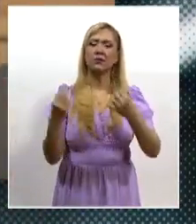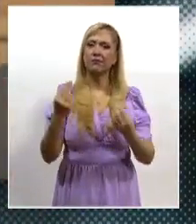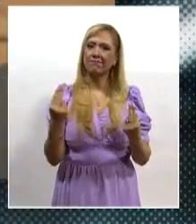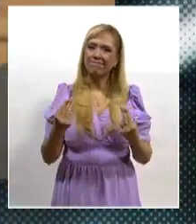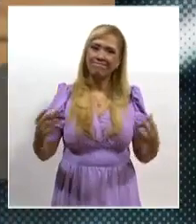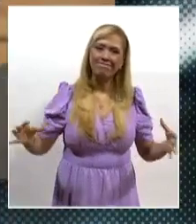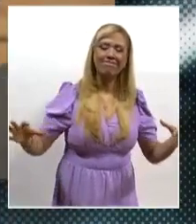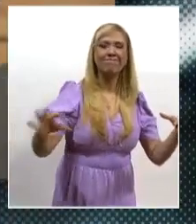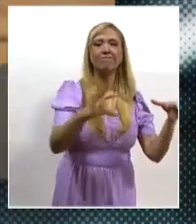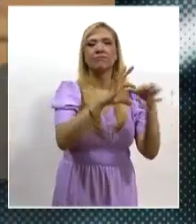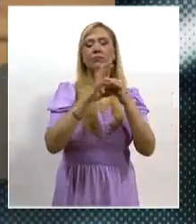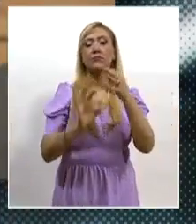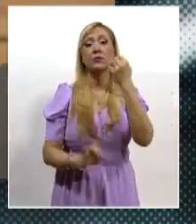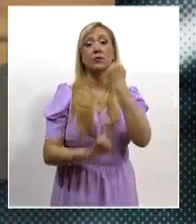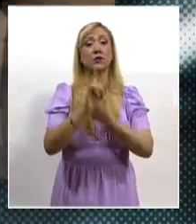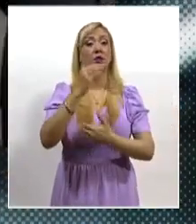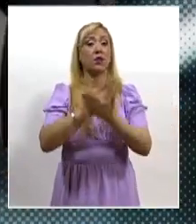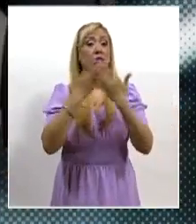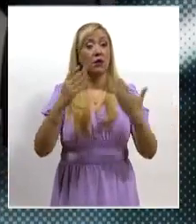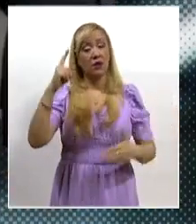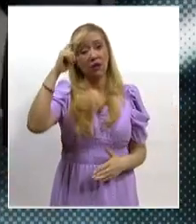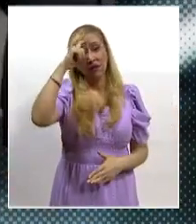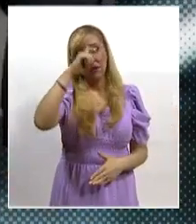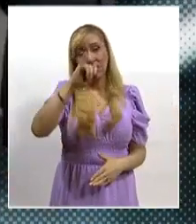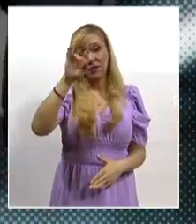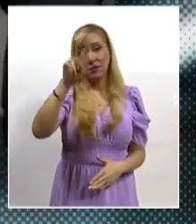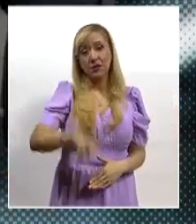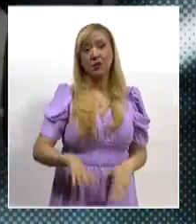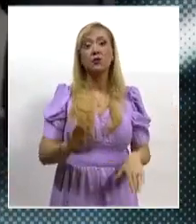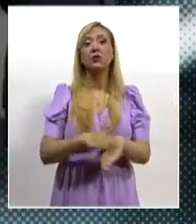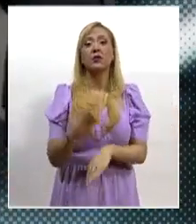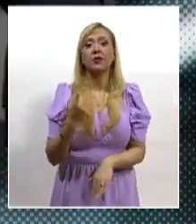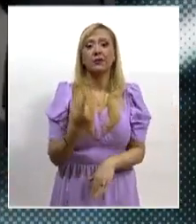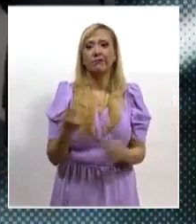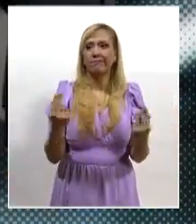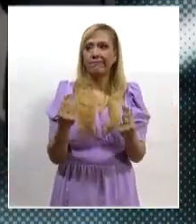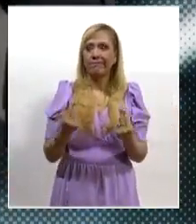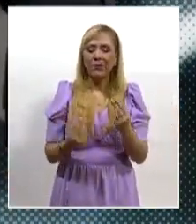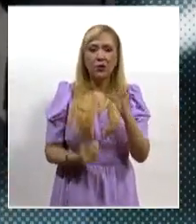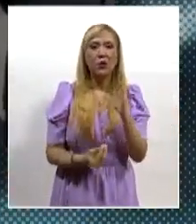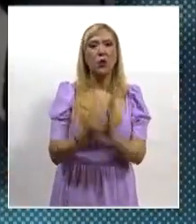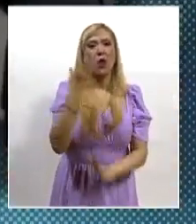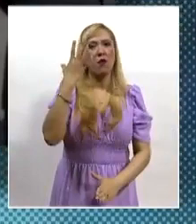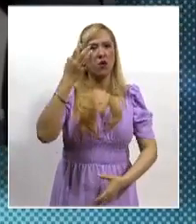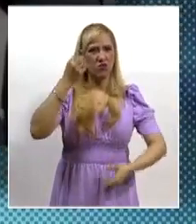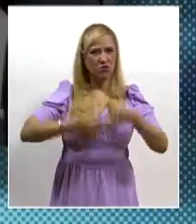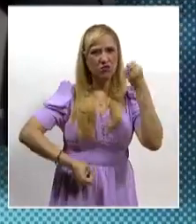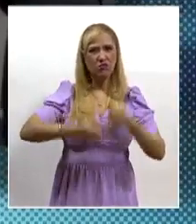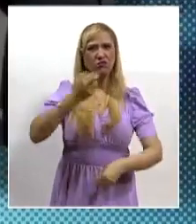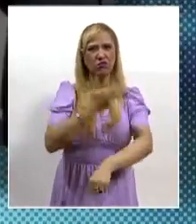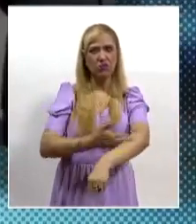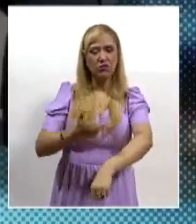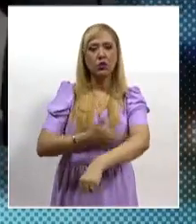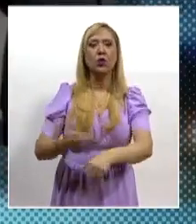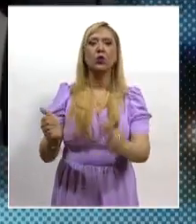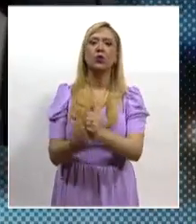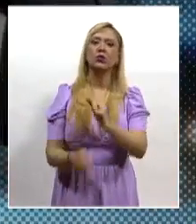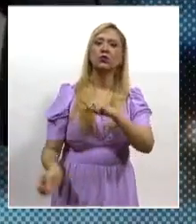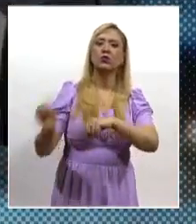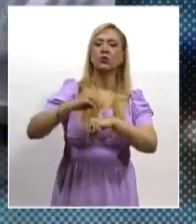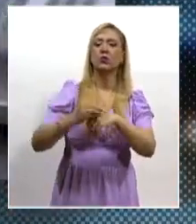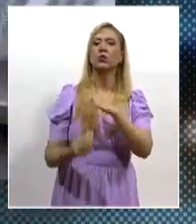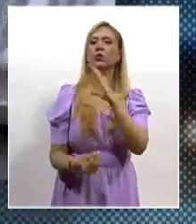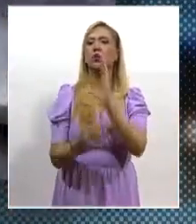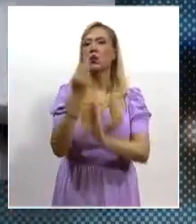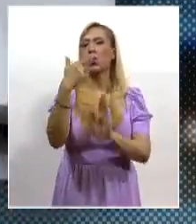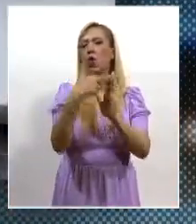esfuerzos frente a los retos de la justicia, especialmente a la construcción de una nueva cultura procesal a través de la implementación del nuevo